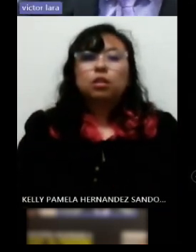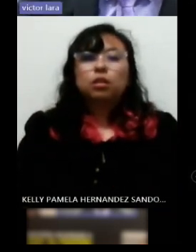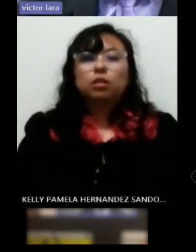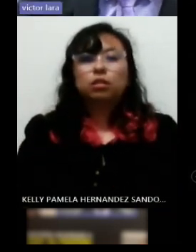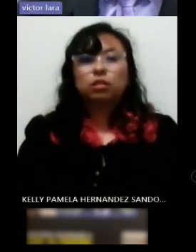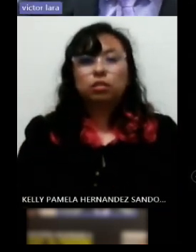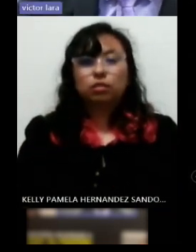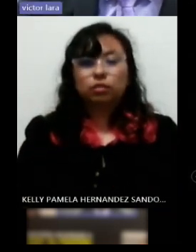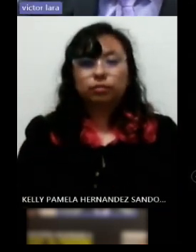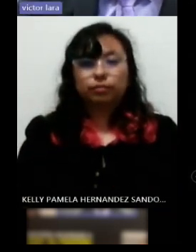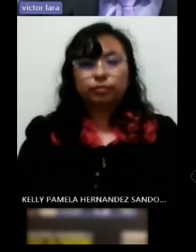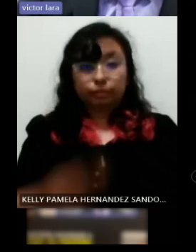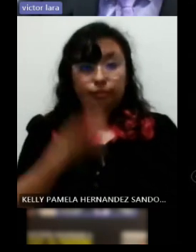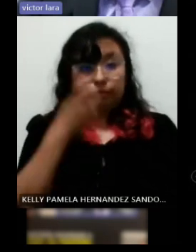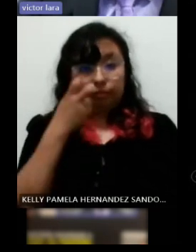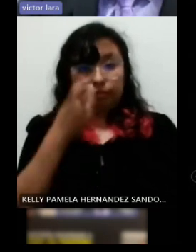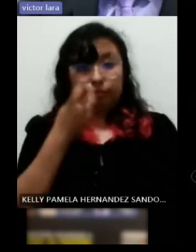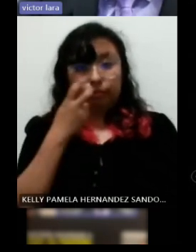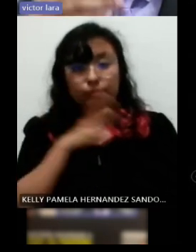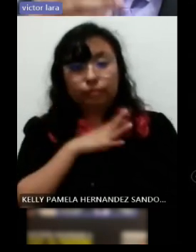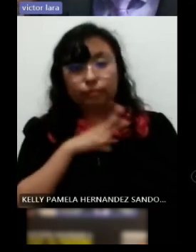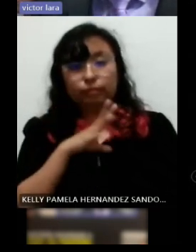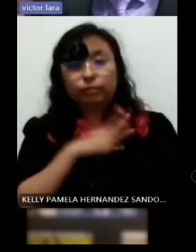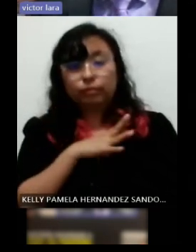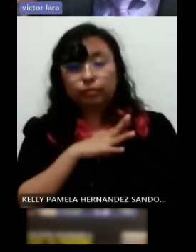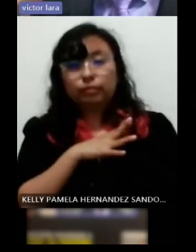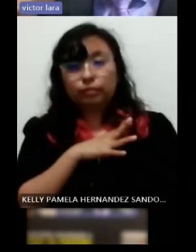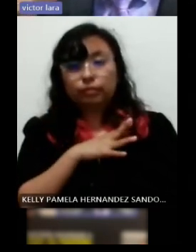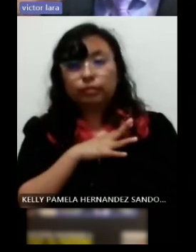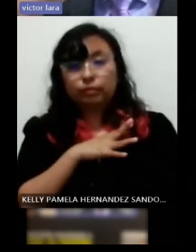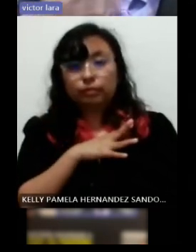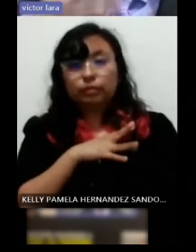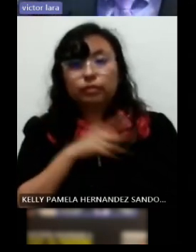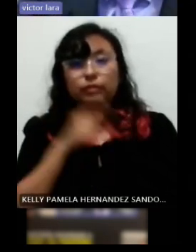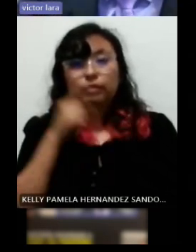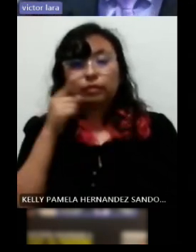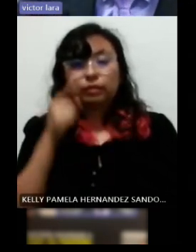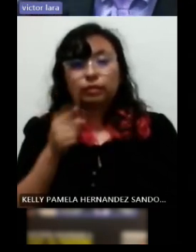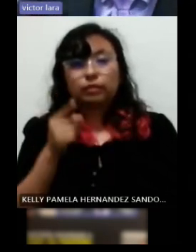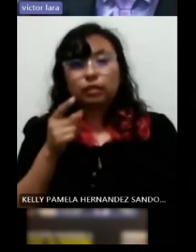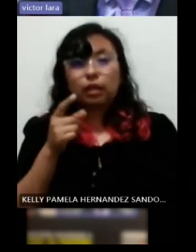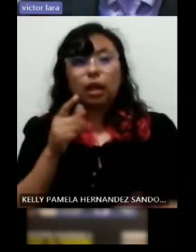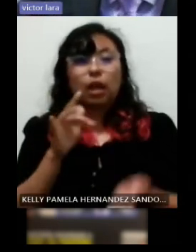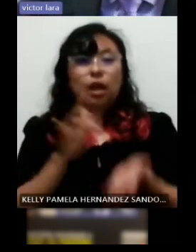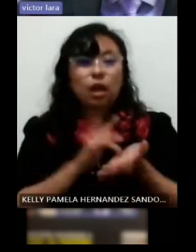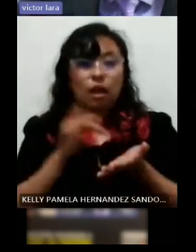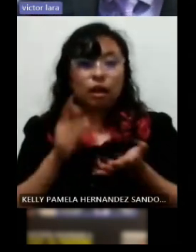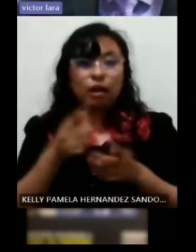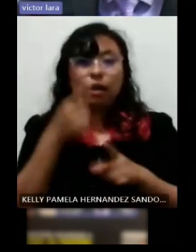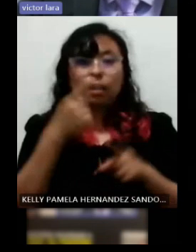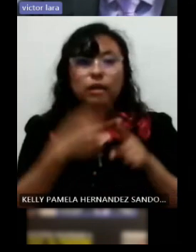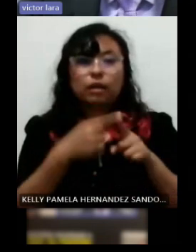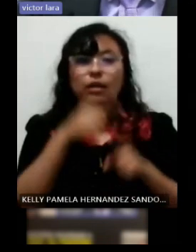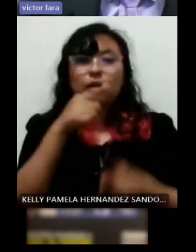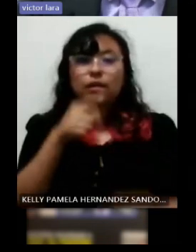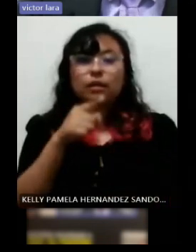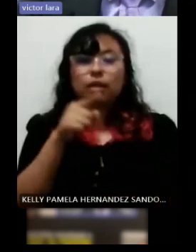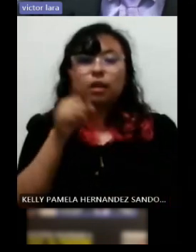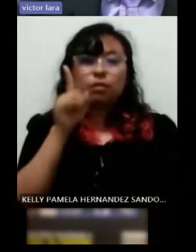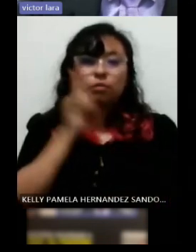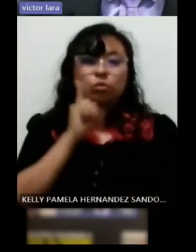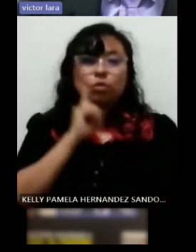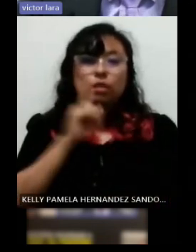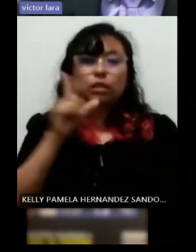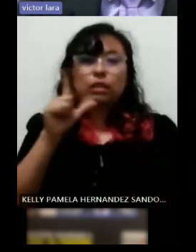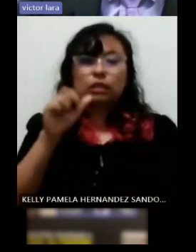parte de lo que se ha trabajado y debo de mencionar y agradecer en este caso a la licenciada Elsa Yatsari Sotorrocha que